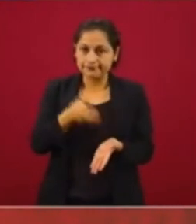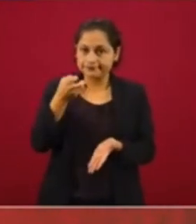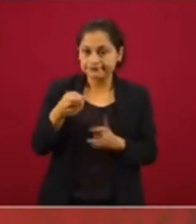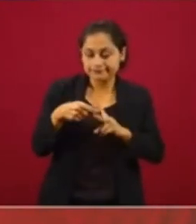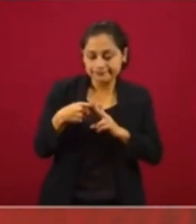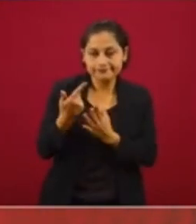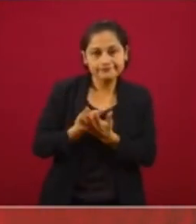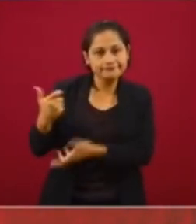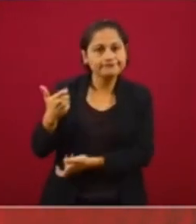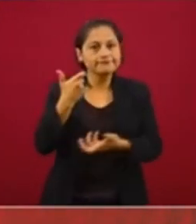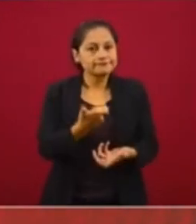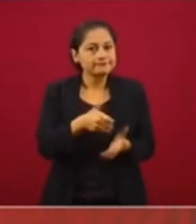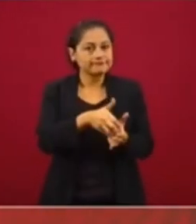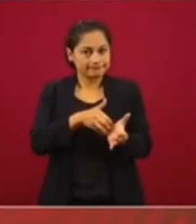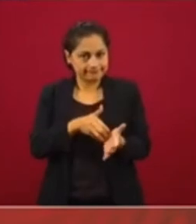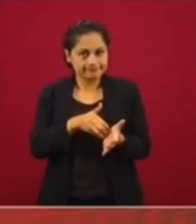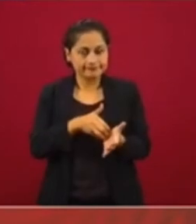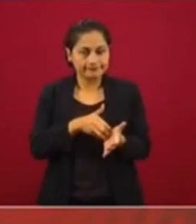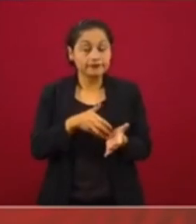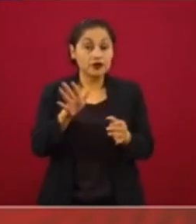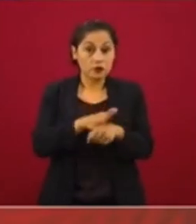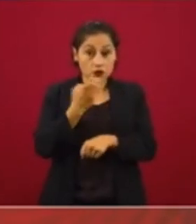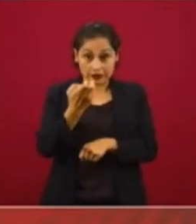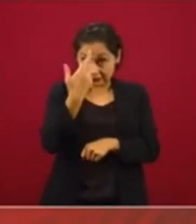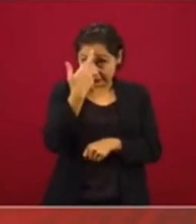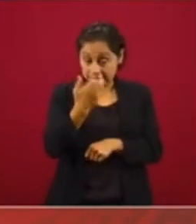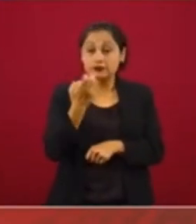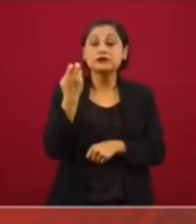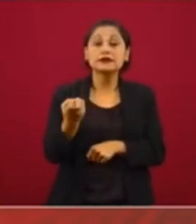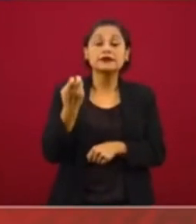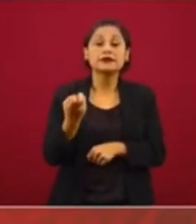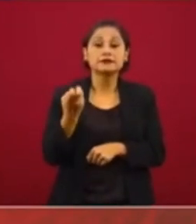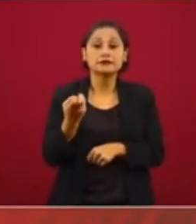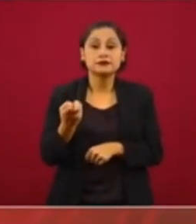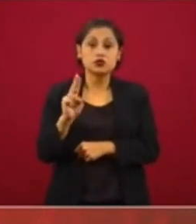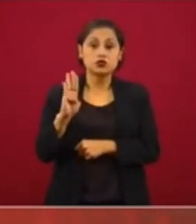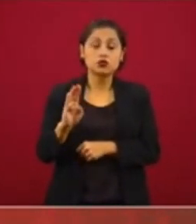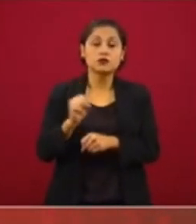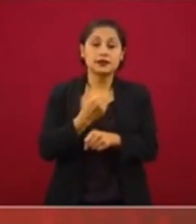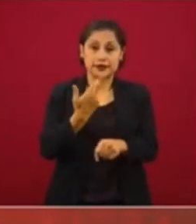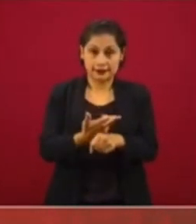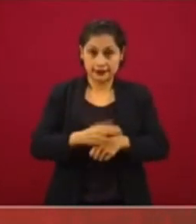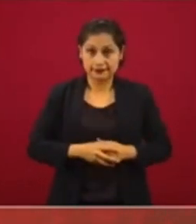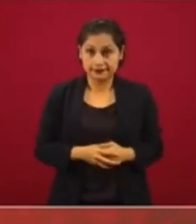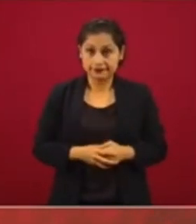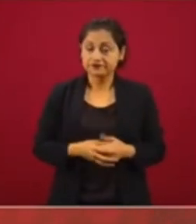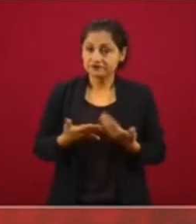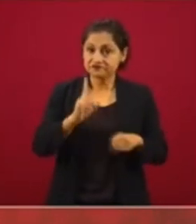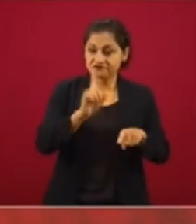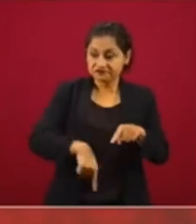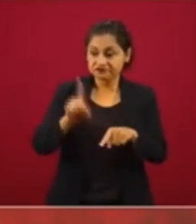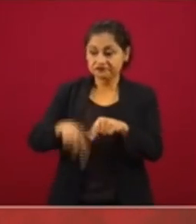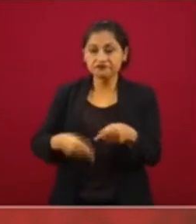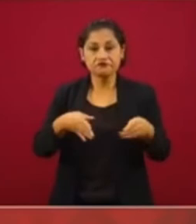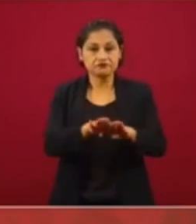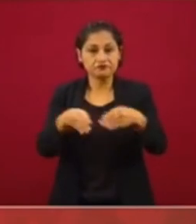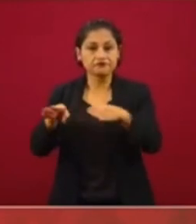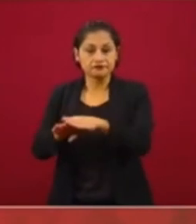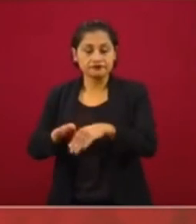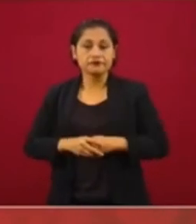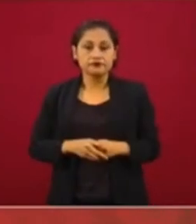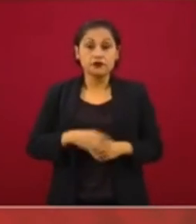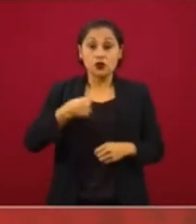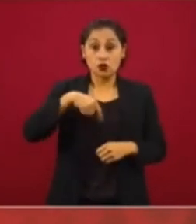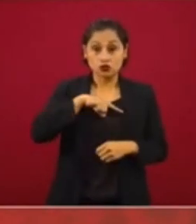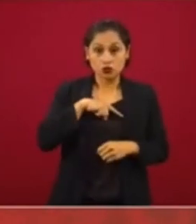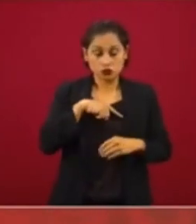quitarse alrededor de 10 subsecretarías y vamos a anunciar pronto cuáles son